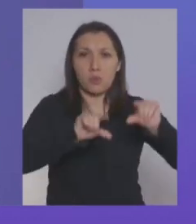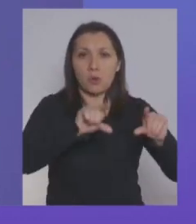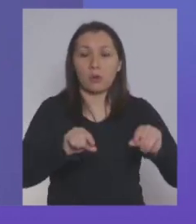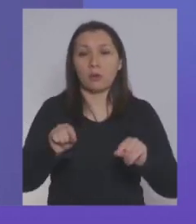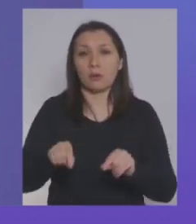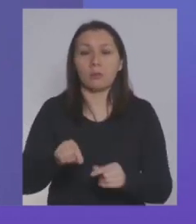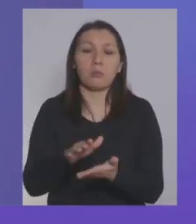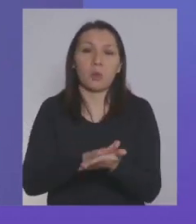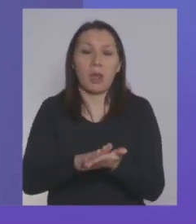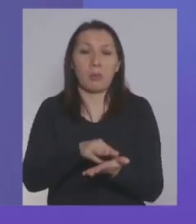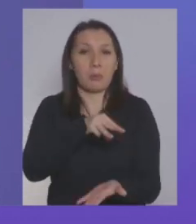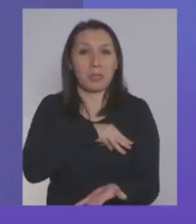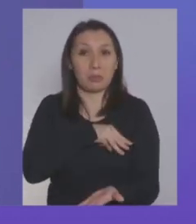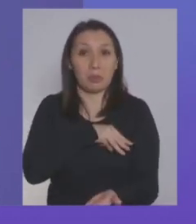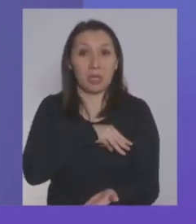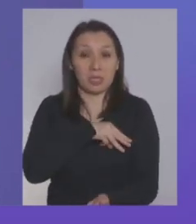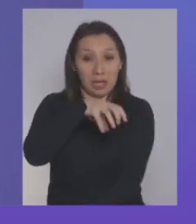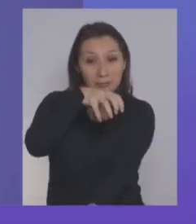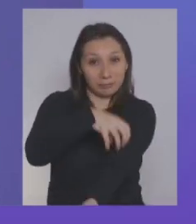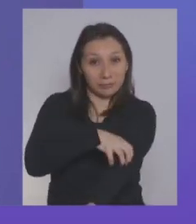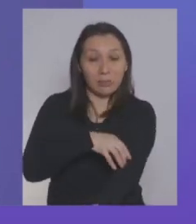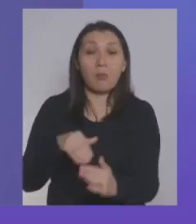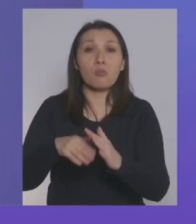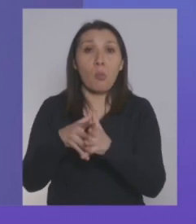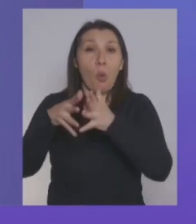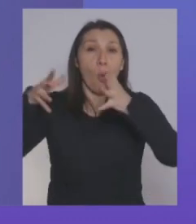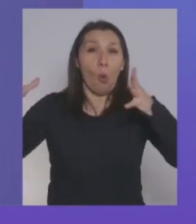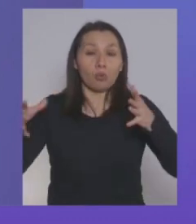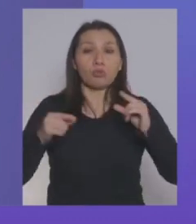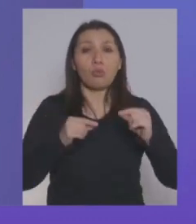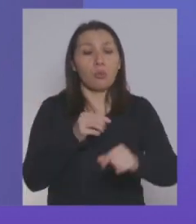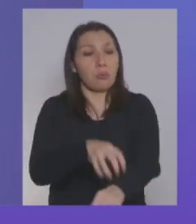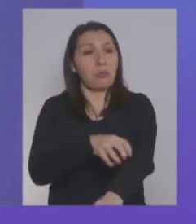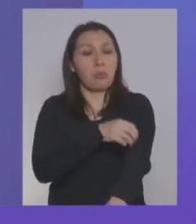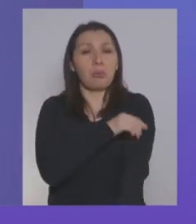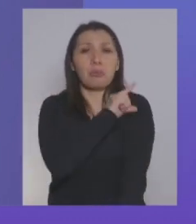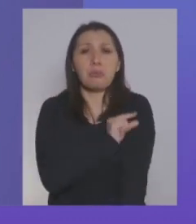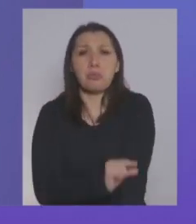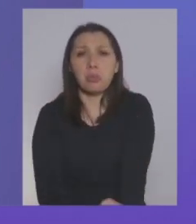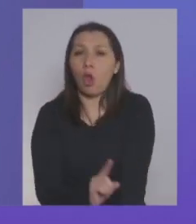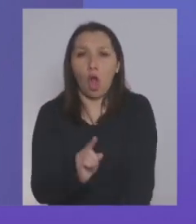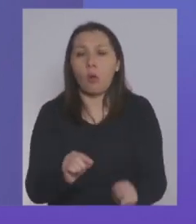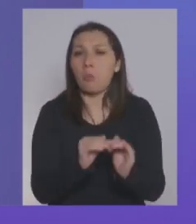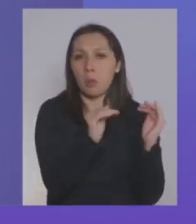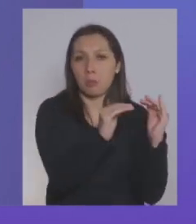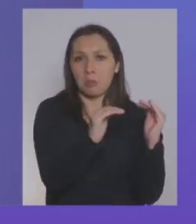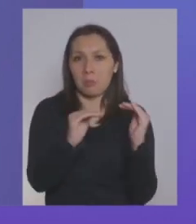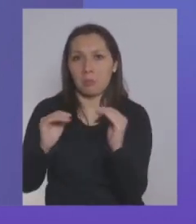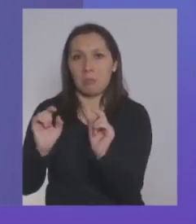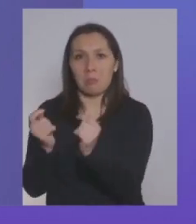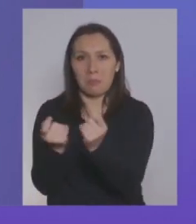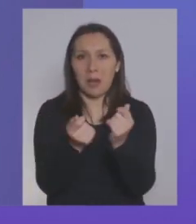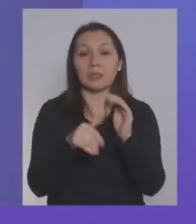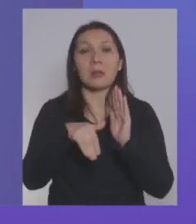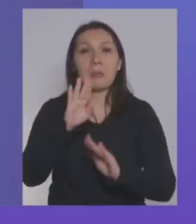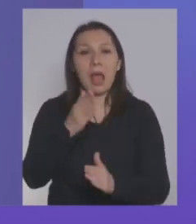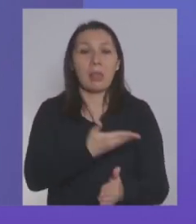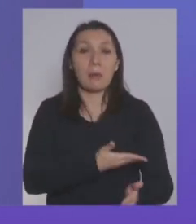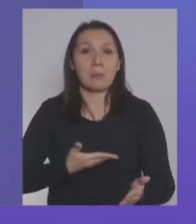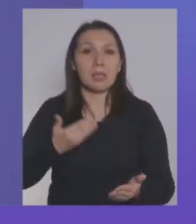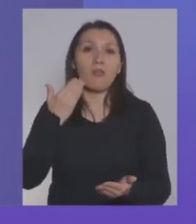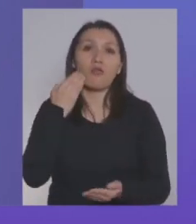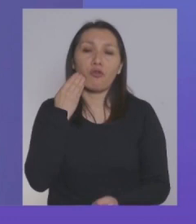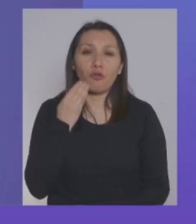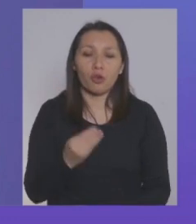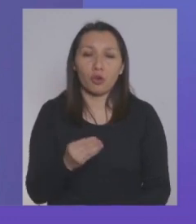región metropolitana, que muchas veces pasa eso. Y acá está bastante repartido a lo largo de todo el país, habiendo más de la mitad de los